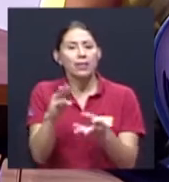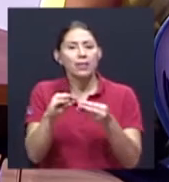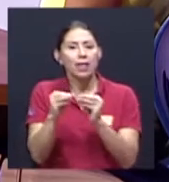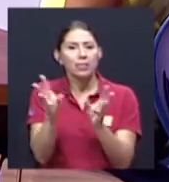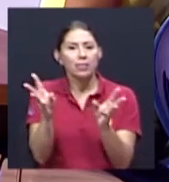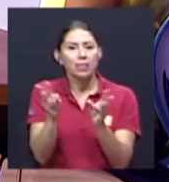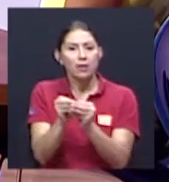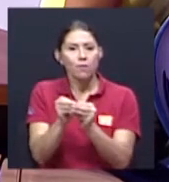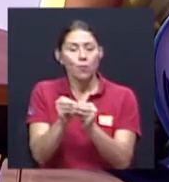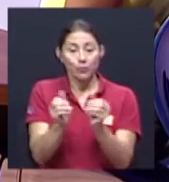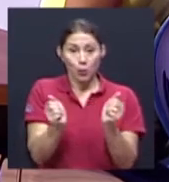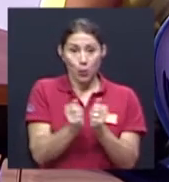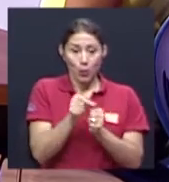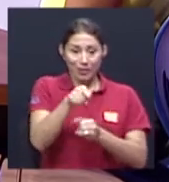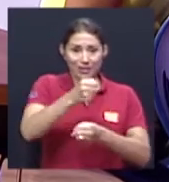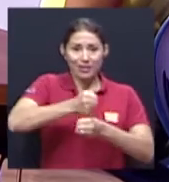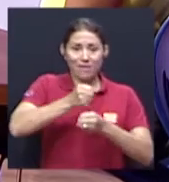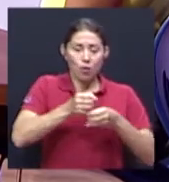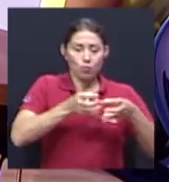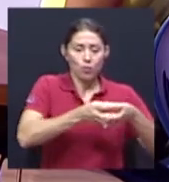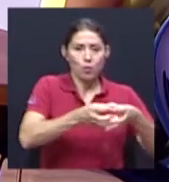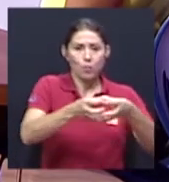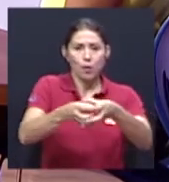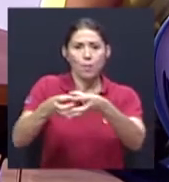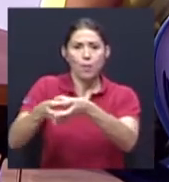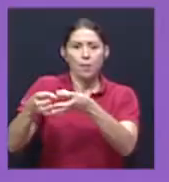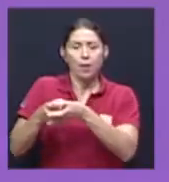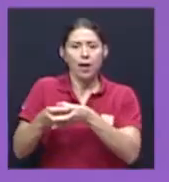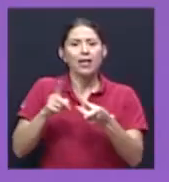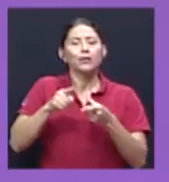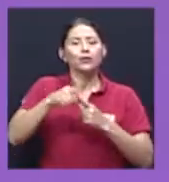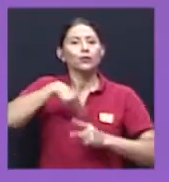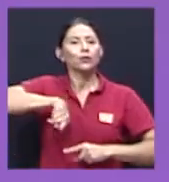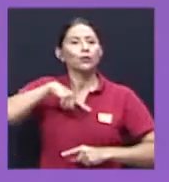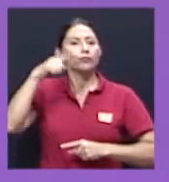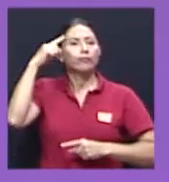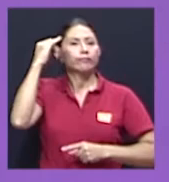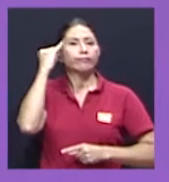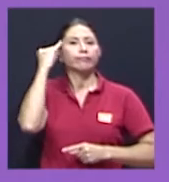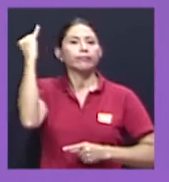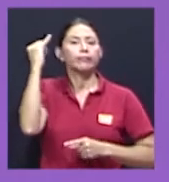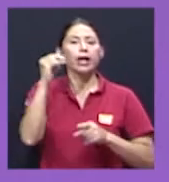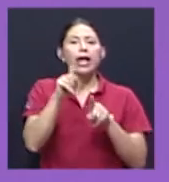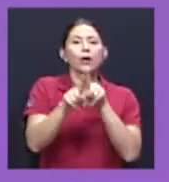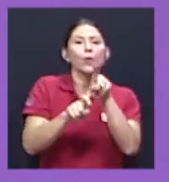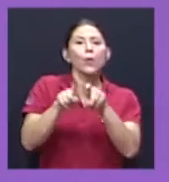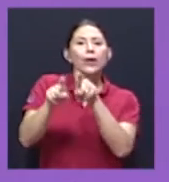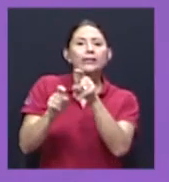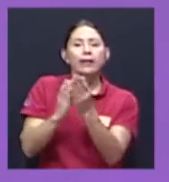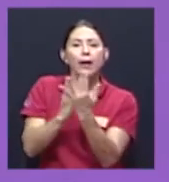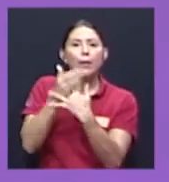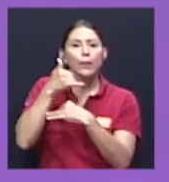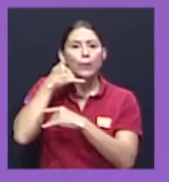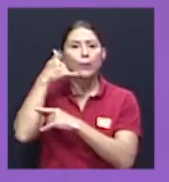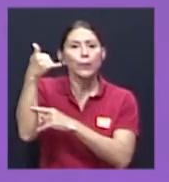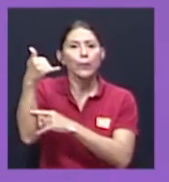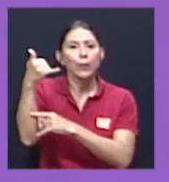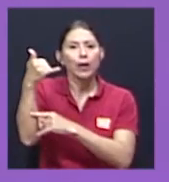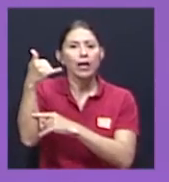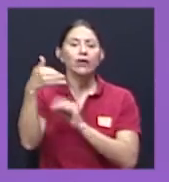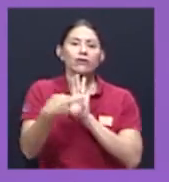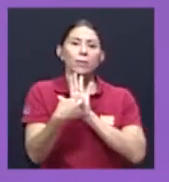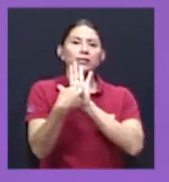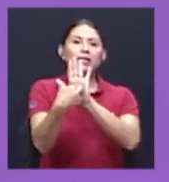fue que entonces planteamos una encuesta, una encuesta telefónica que fuera representativa de la población con teléfono